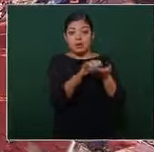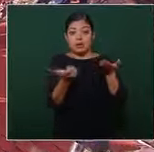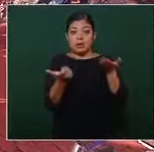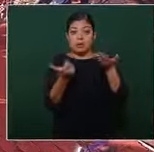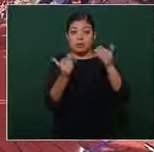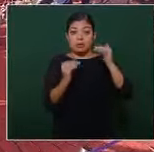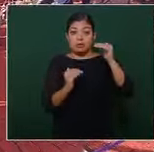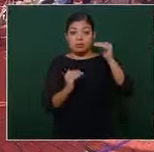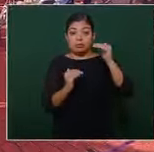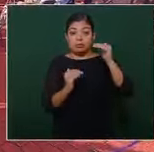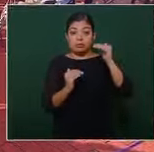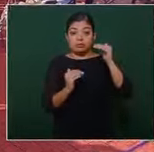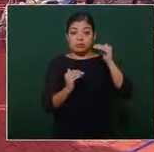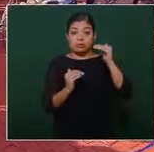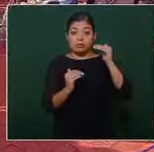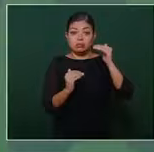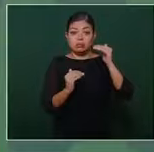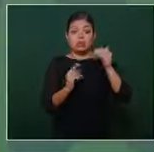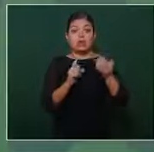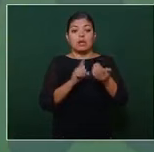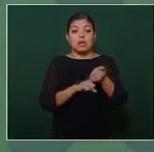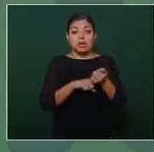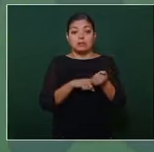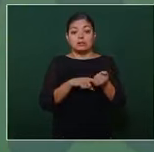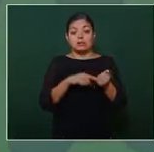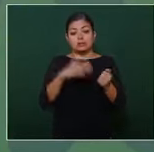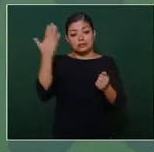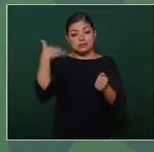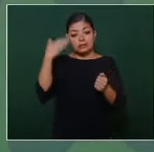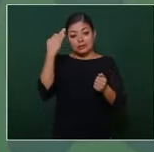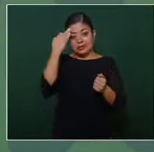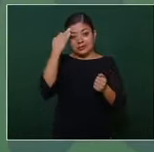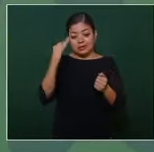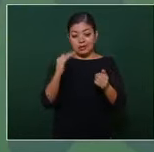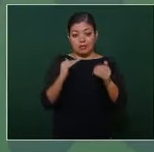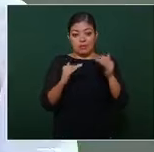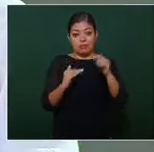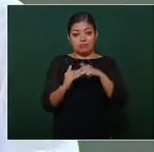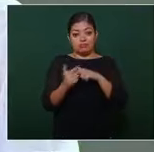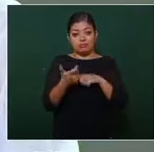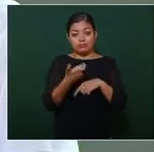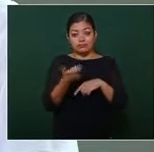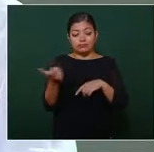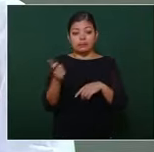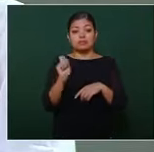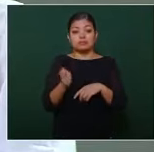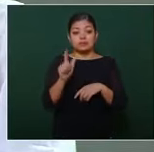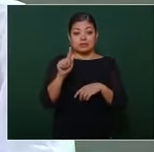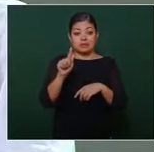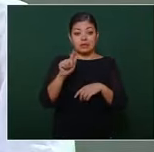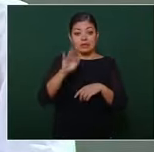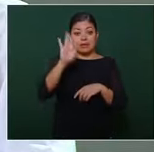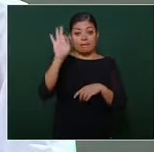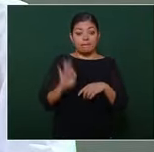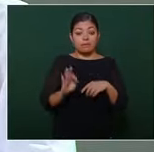la pérdida del poder adquisitivo del salario en los 36 años fue del 70%